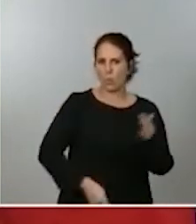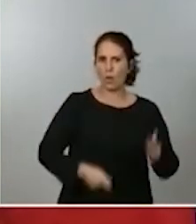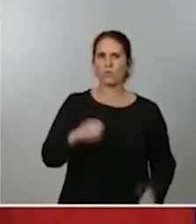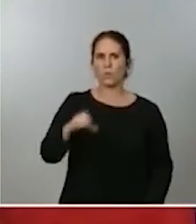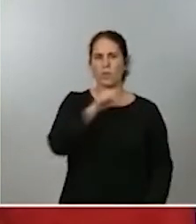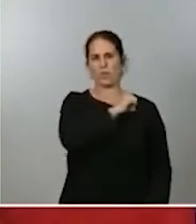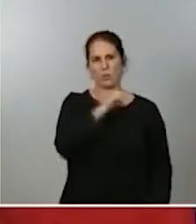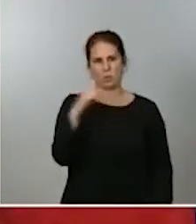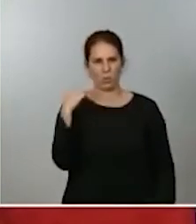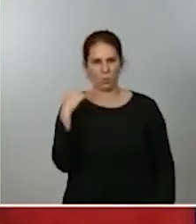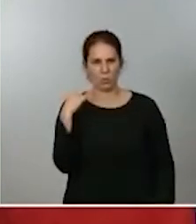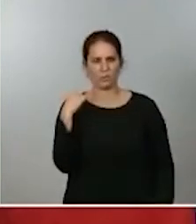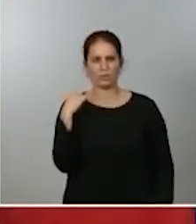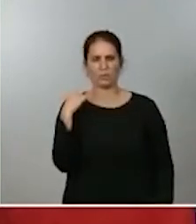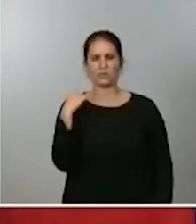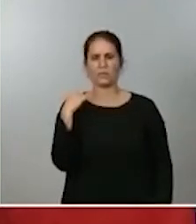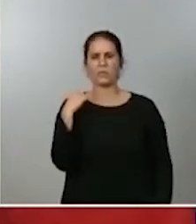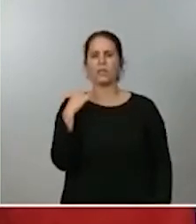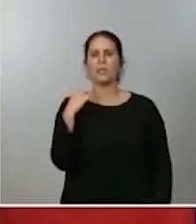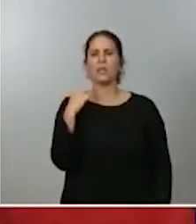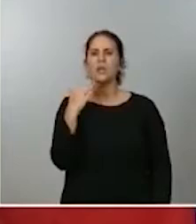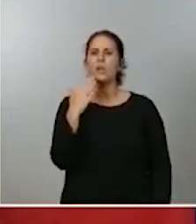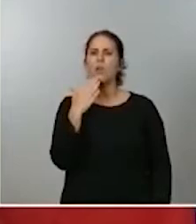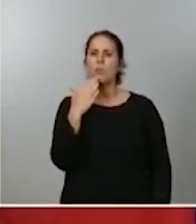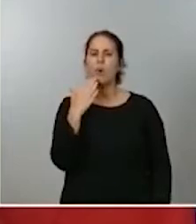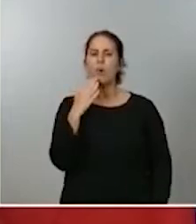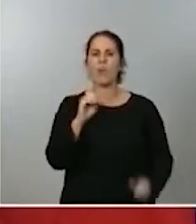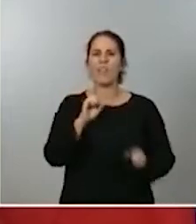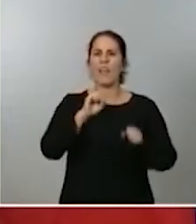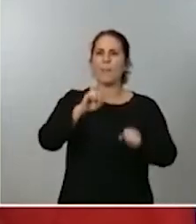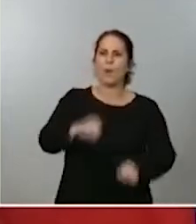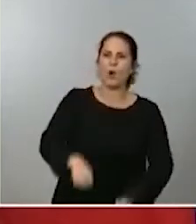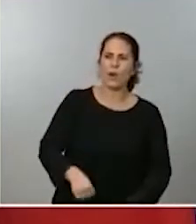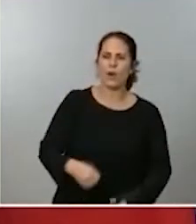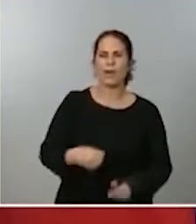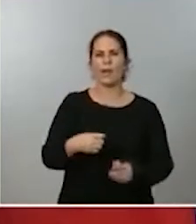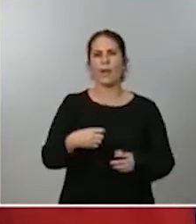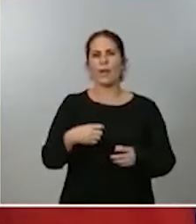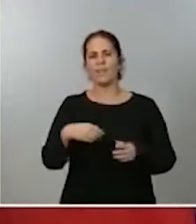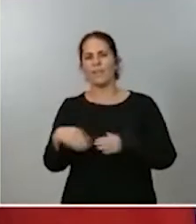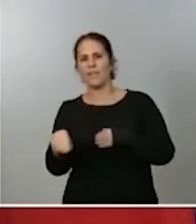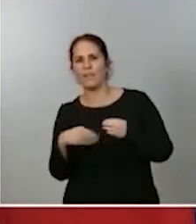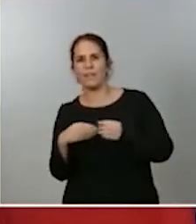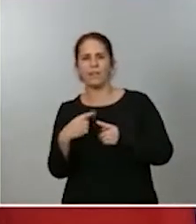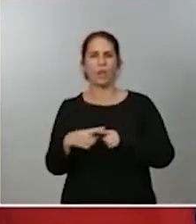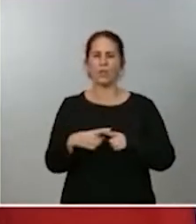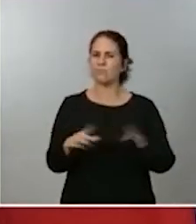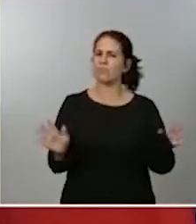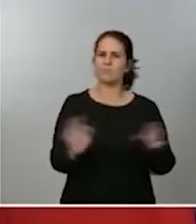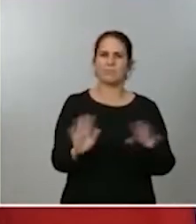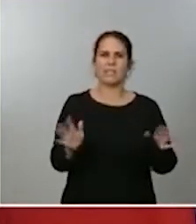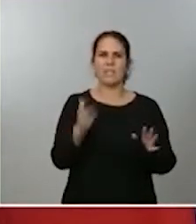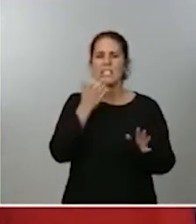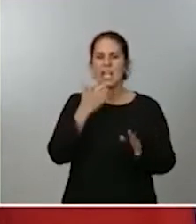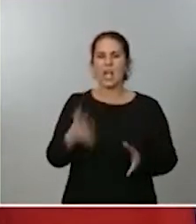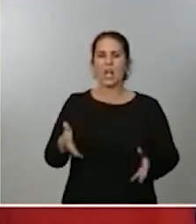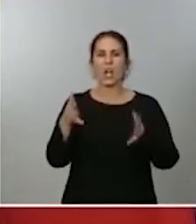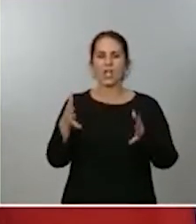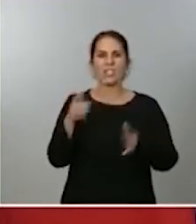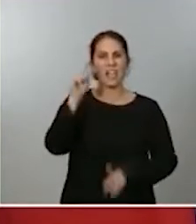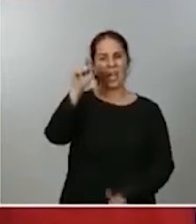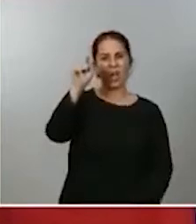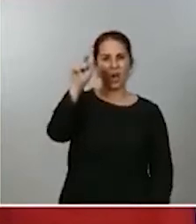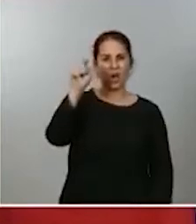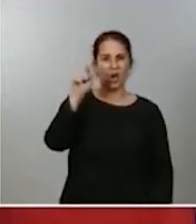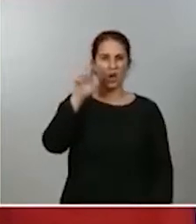haya ningún tipo de demora en la aplicación de aquellas indicaciones que el Consejo Interterritorial ha consensuado como